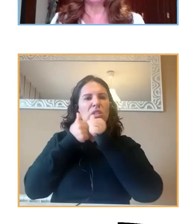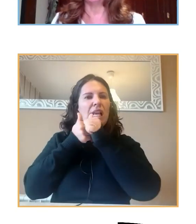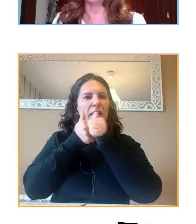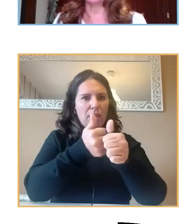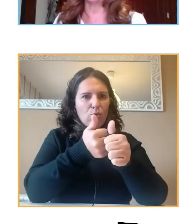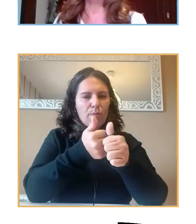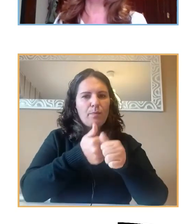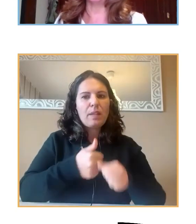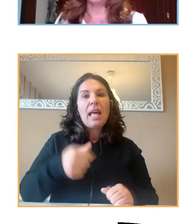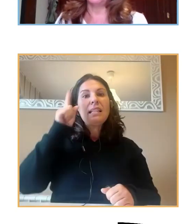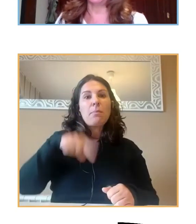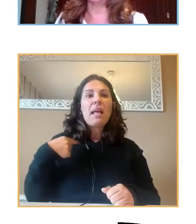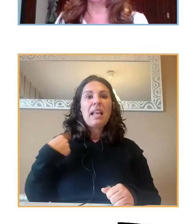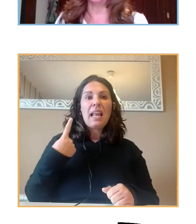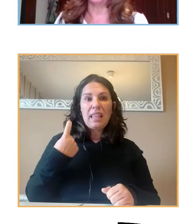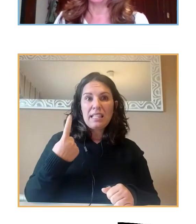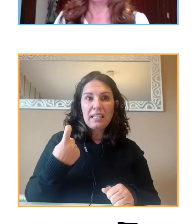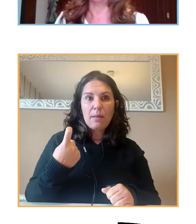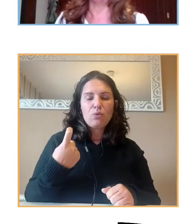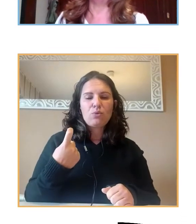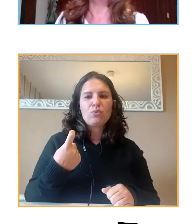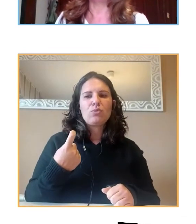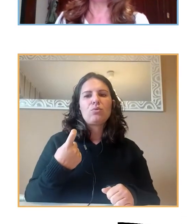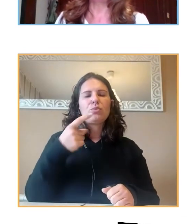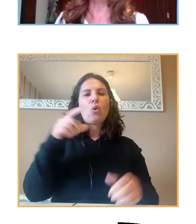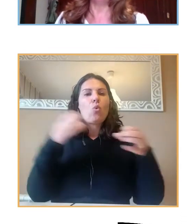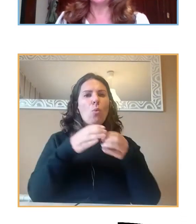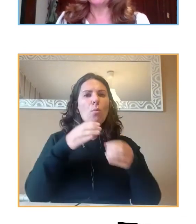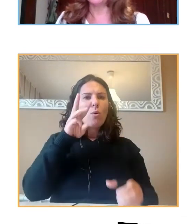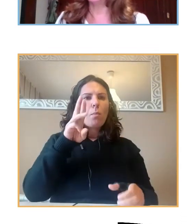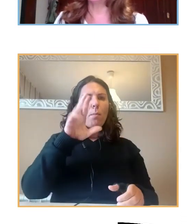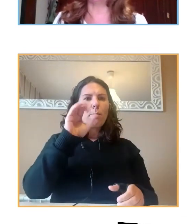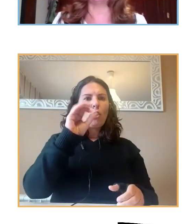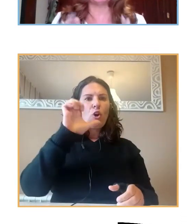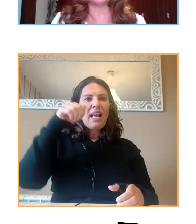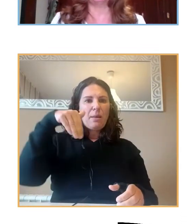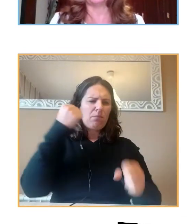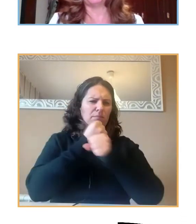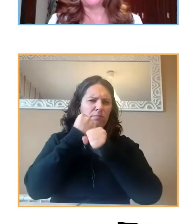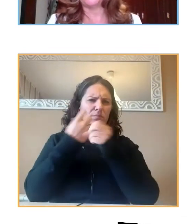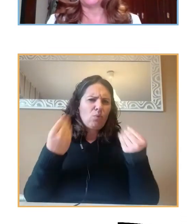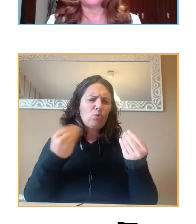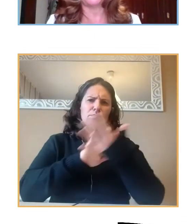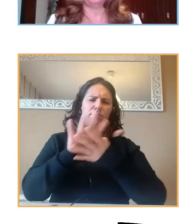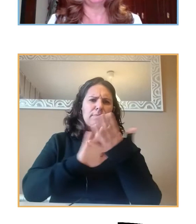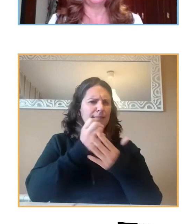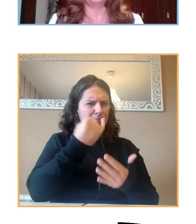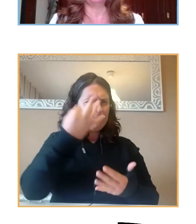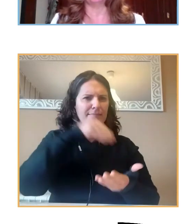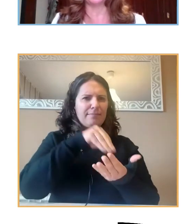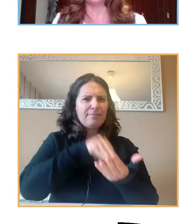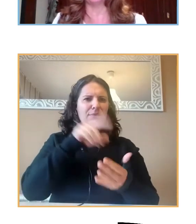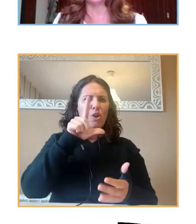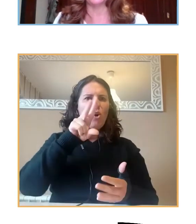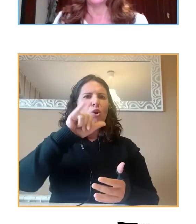Y también necesitamos, y esto en el grupo PROEM lo trabajamos mucho, lo hemos hablado muchas veces, Luis Joaquín y